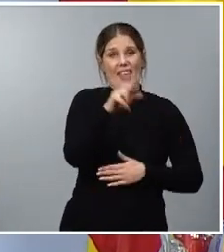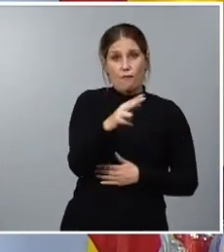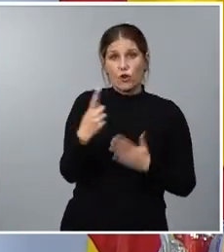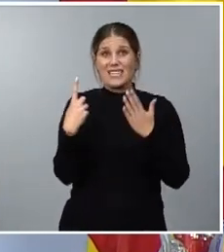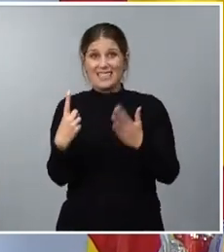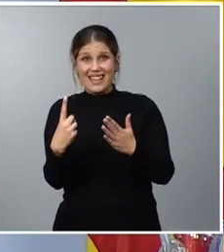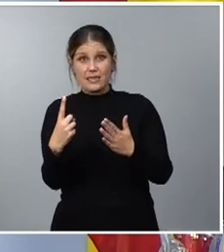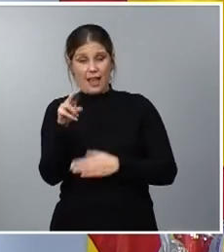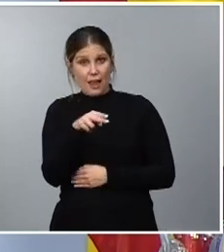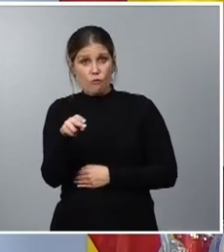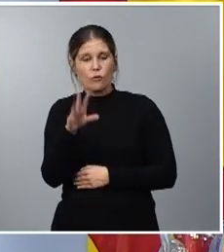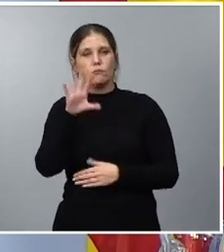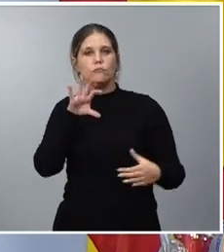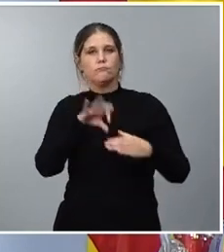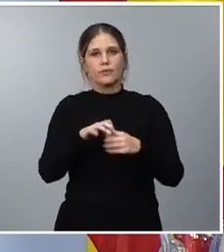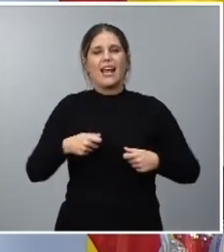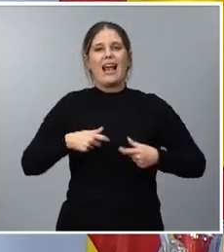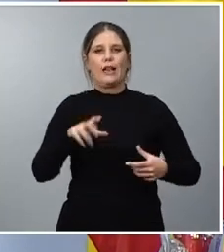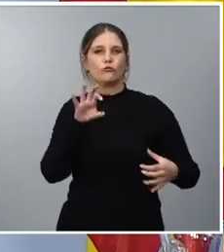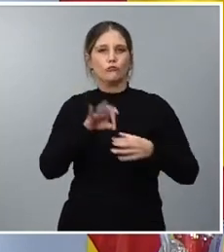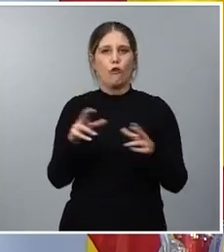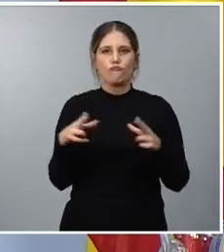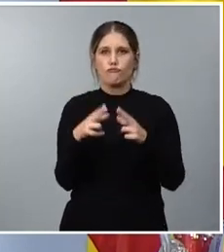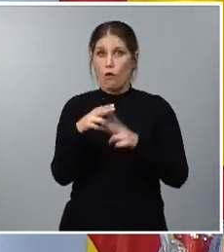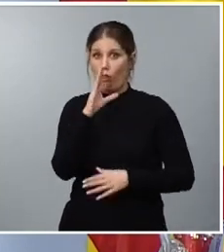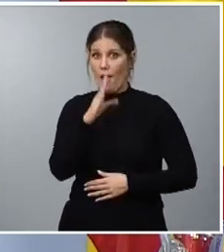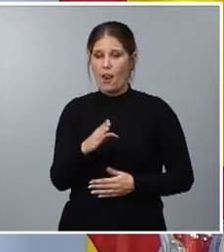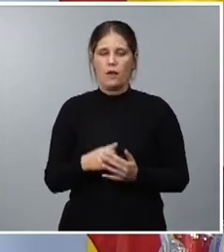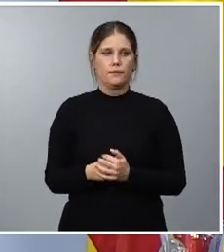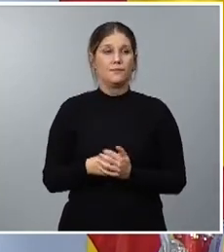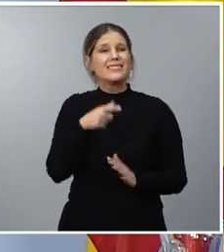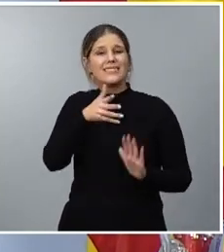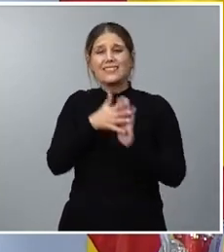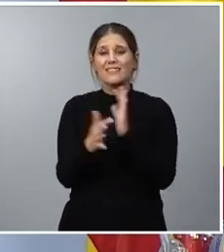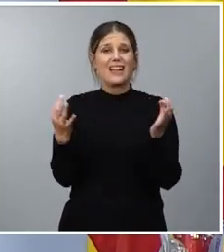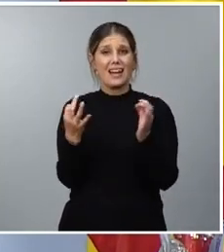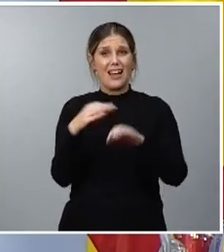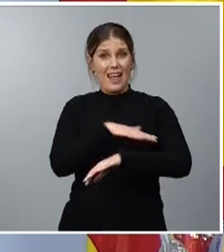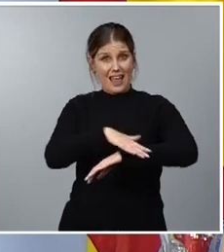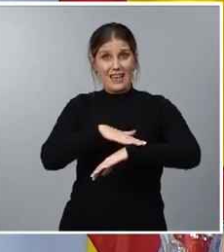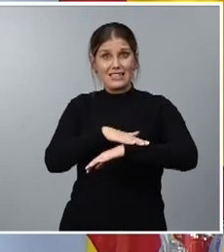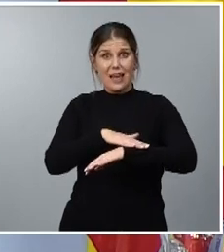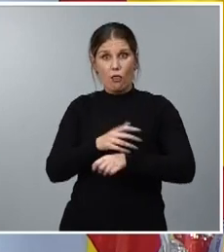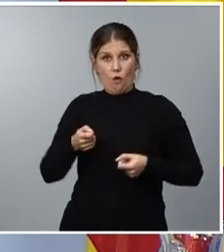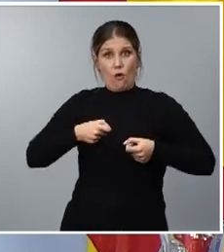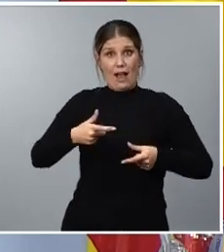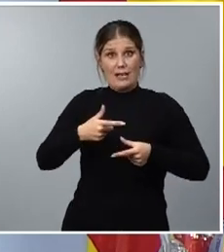corresponden con gasto social. Eso significa que el Estado va a destinar a gasto social